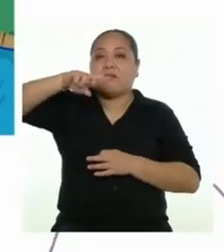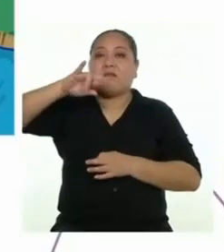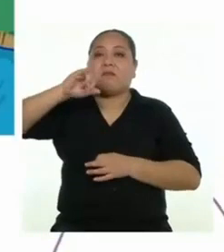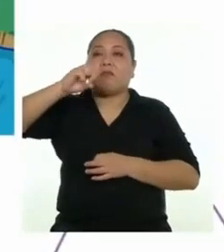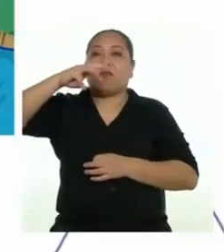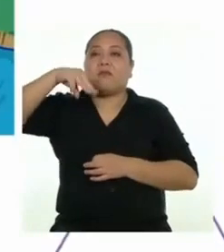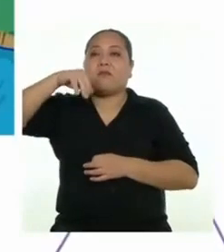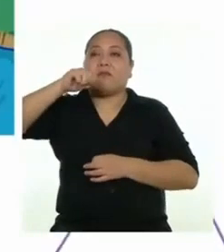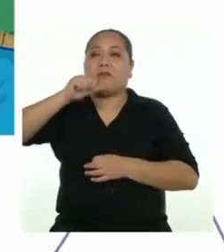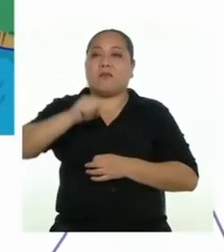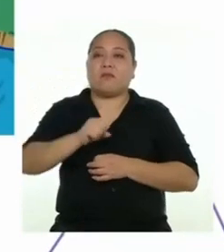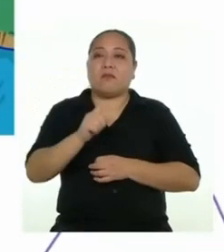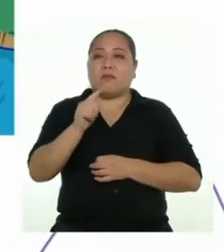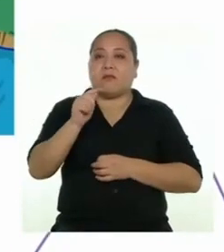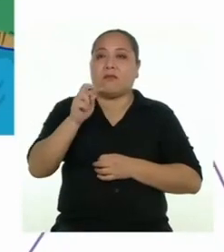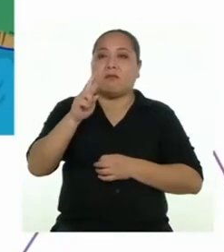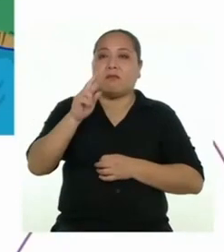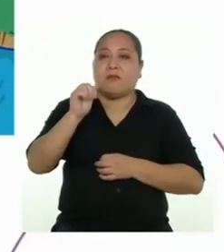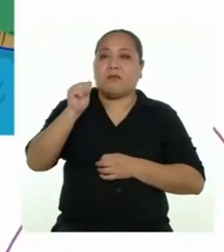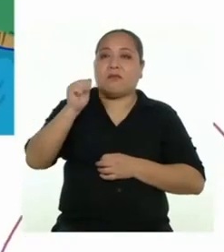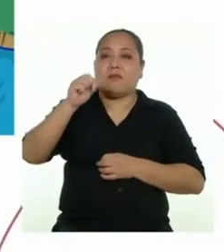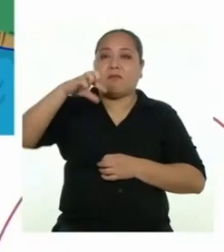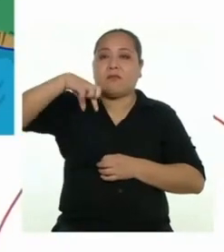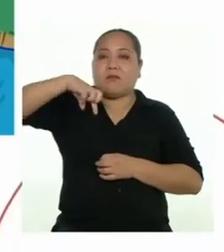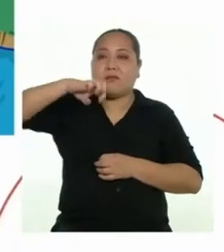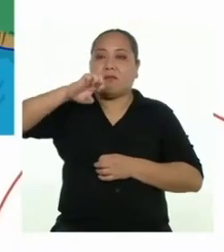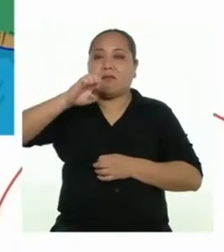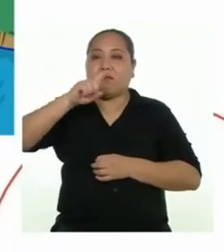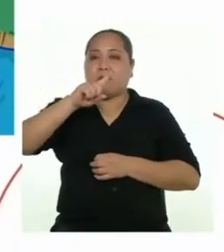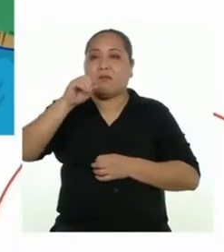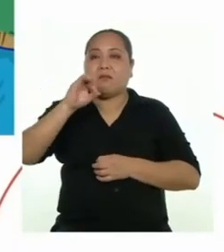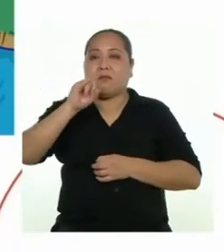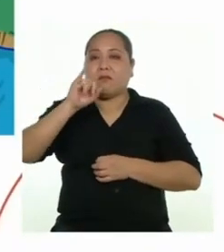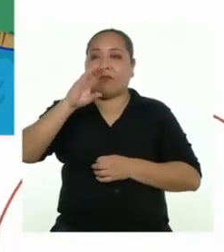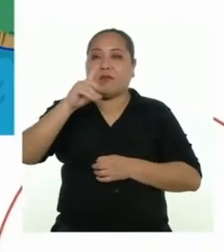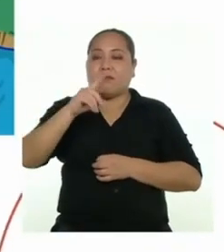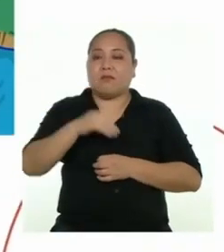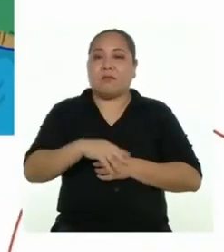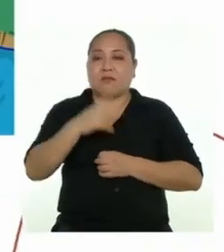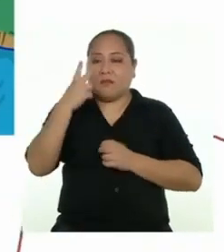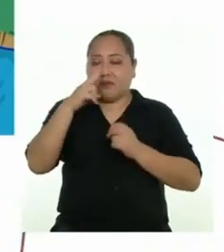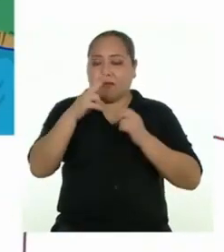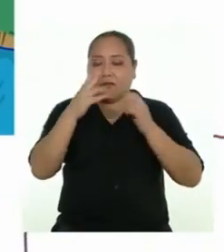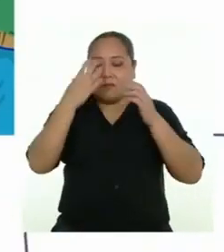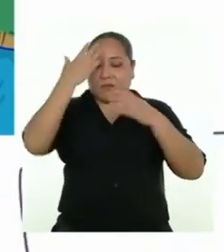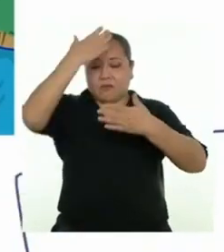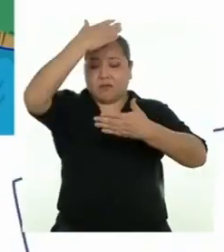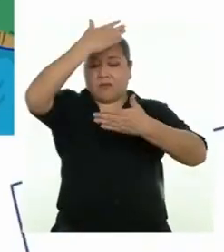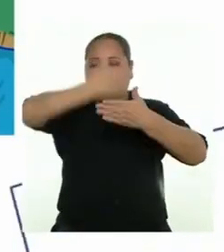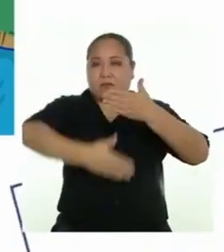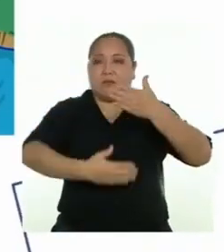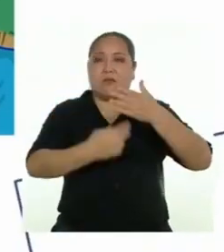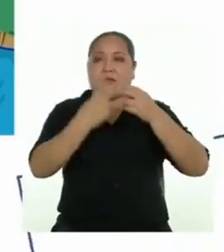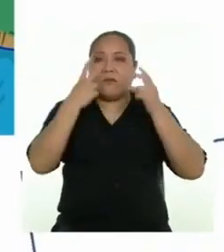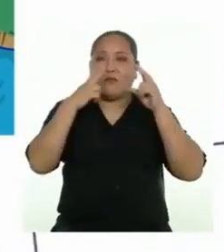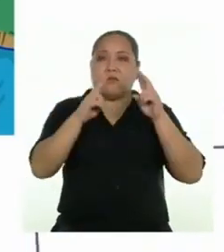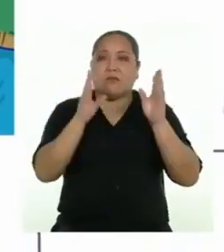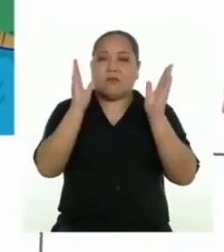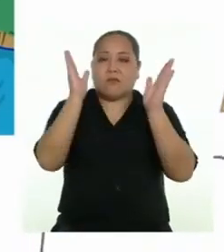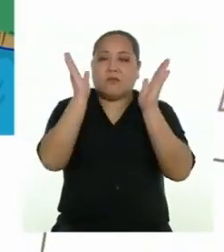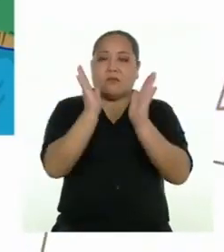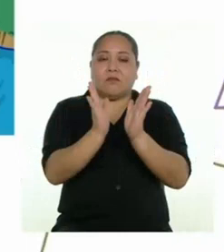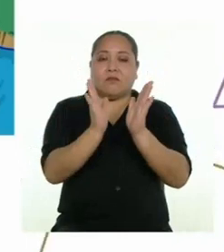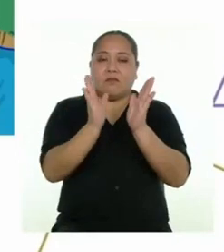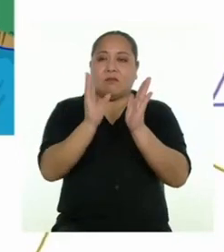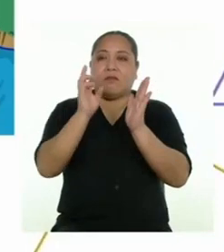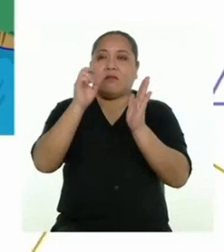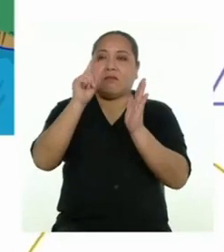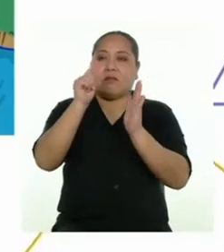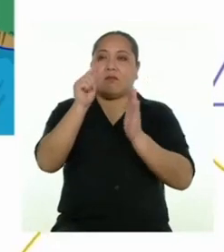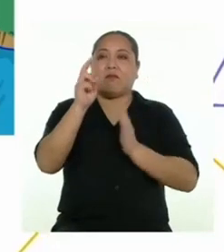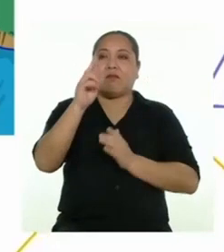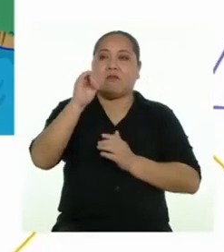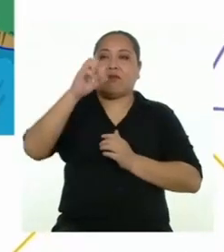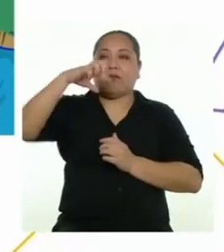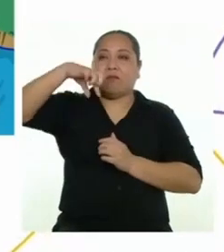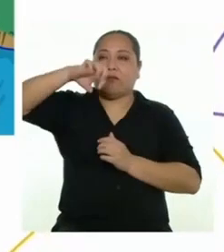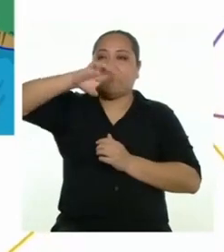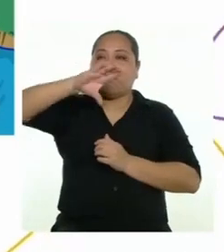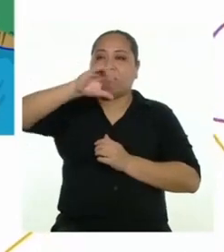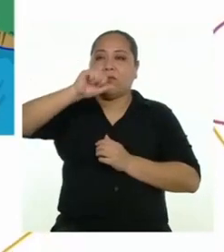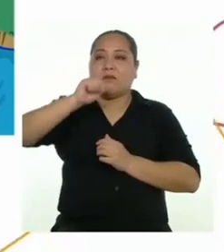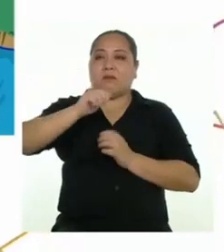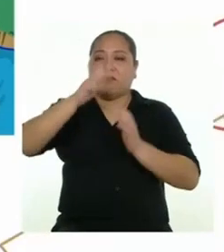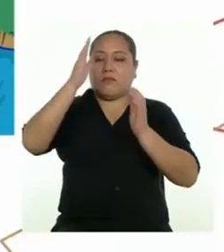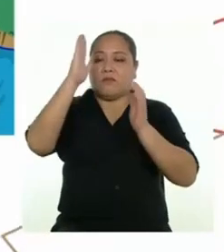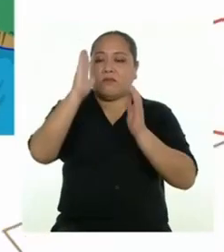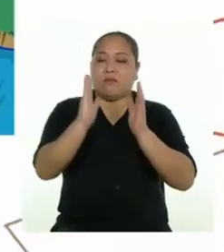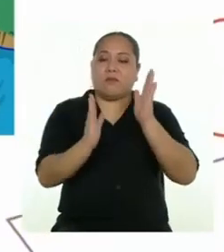Si hacemos un corte transversal, vemos que tiene dos caras paralelas de forma de un trapecio, mientras que sus caras laterales